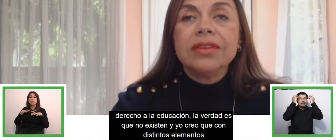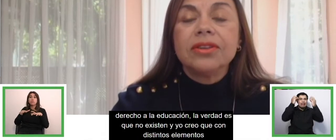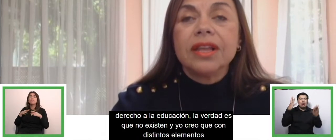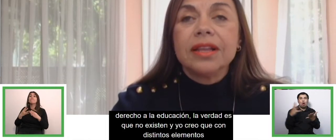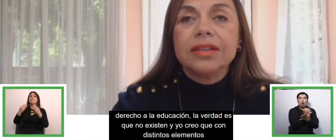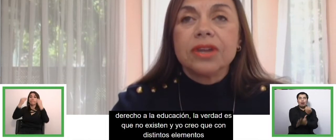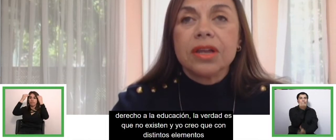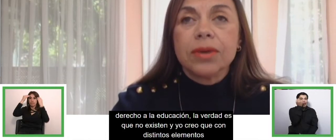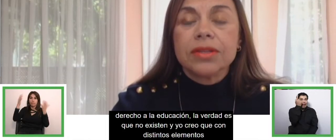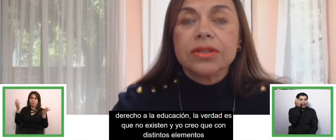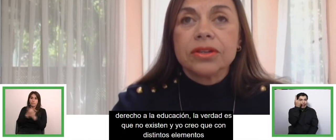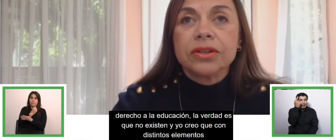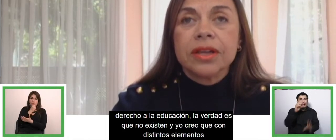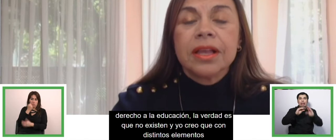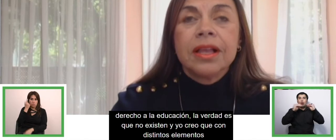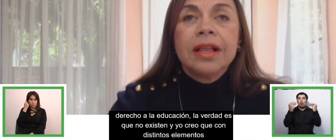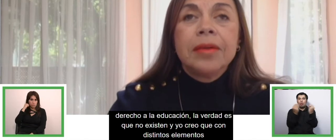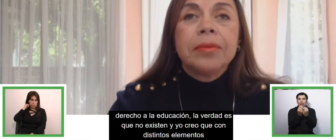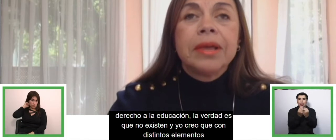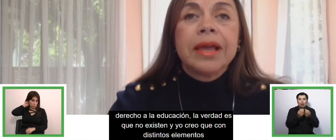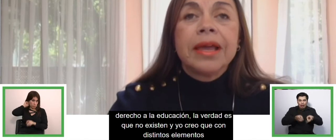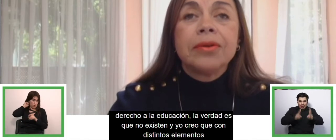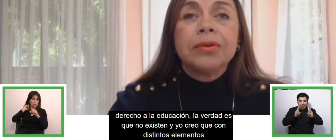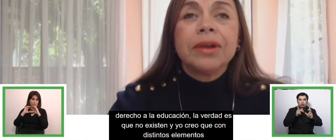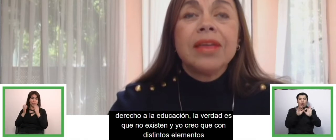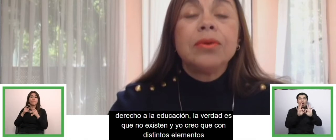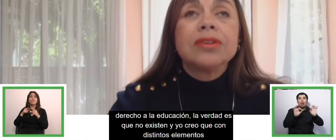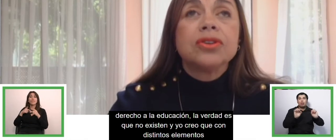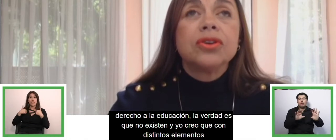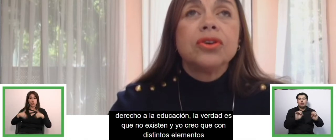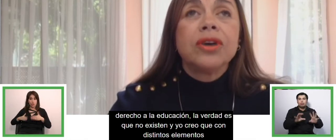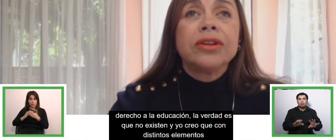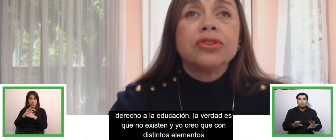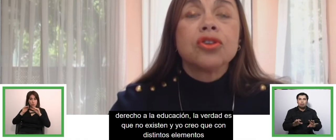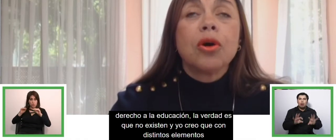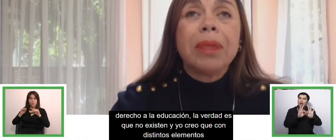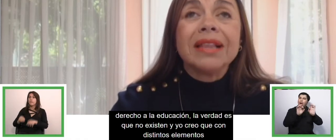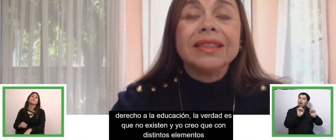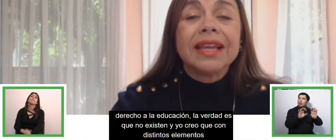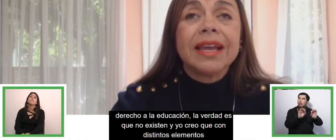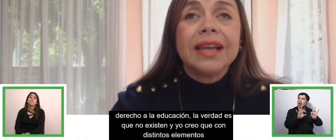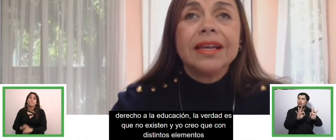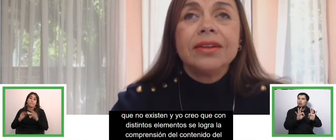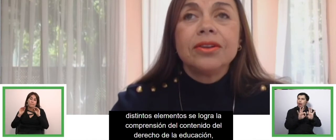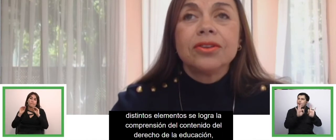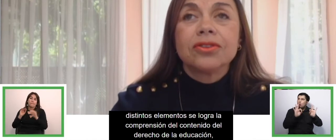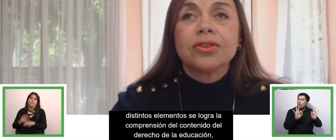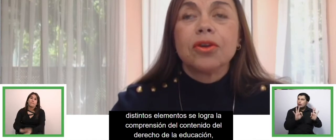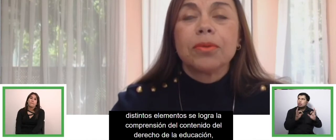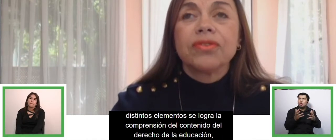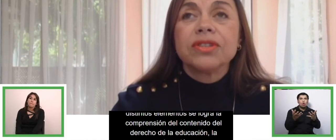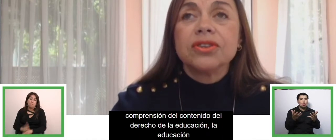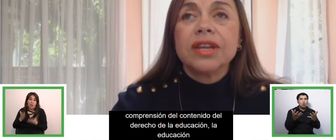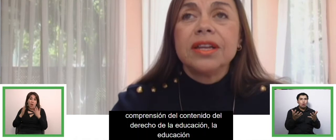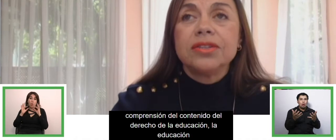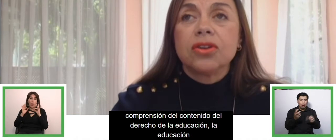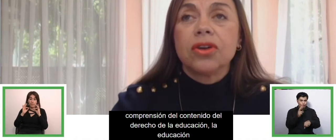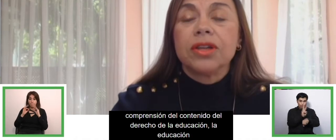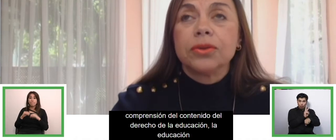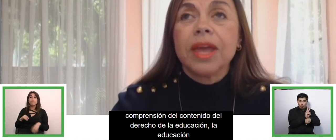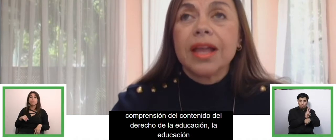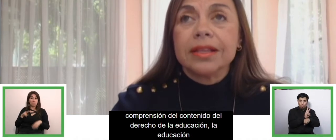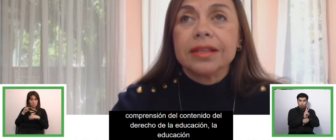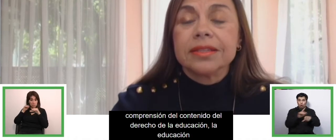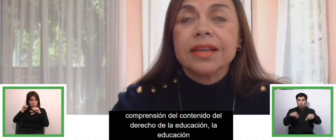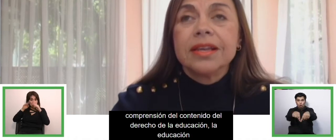contenido del derecho a la educación. La educación no son los planteles, no son los profesores, ni